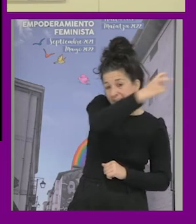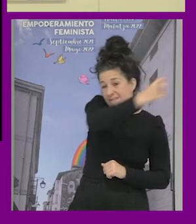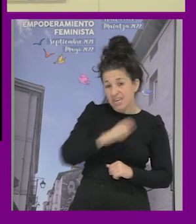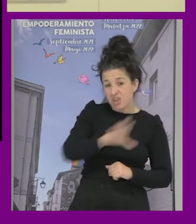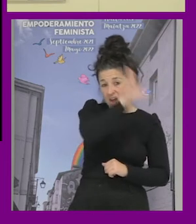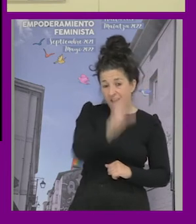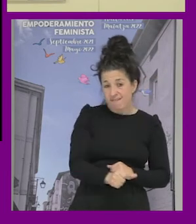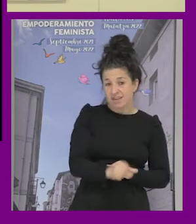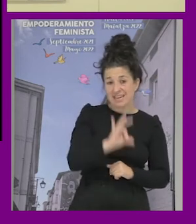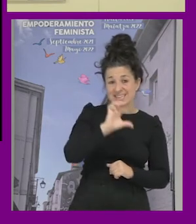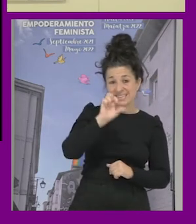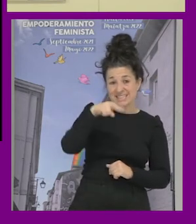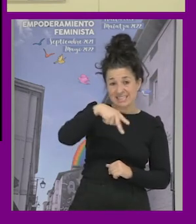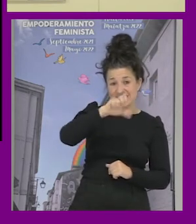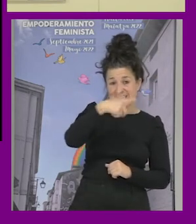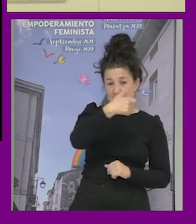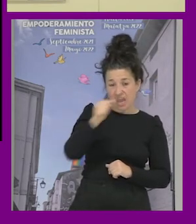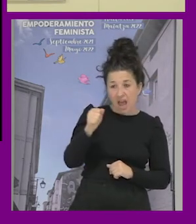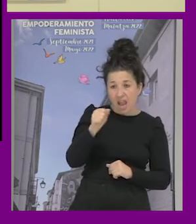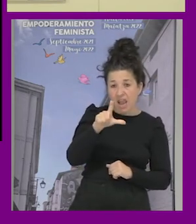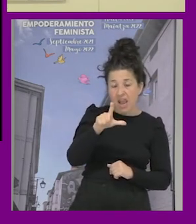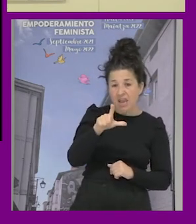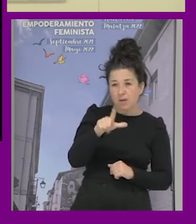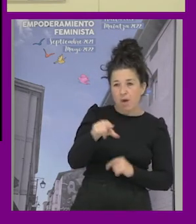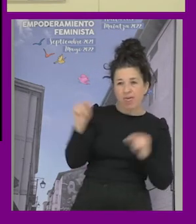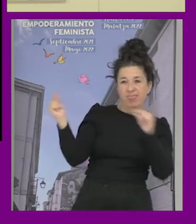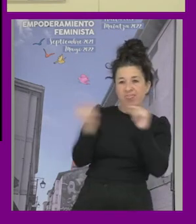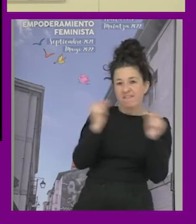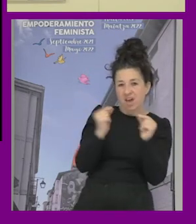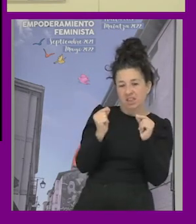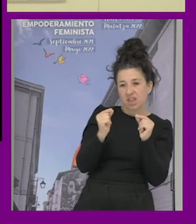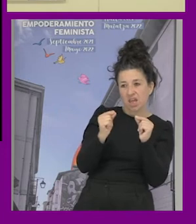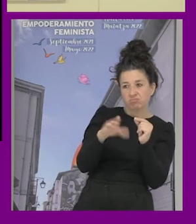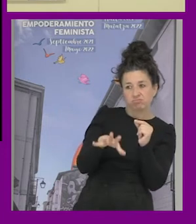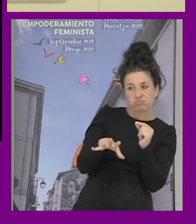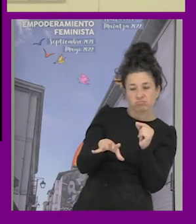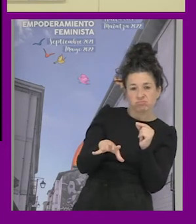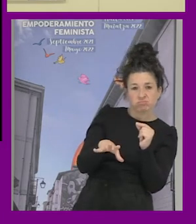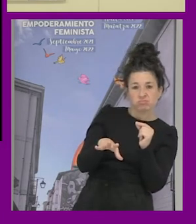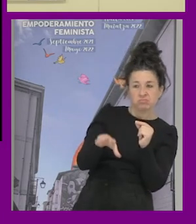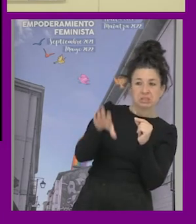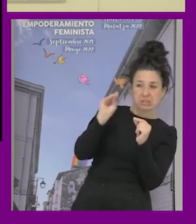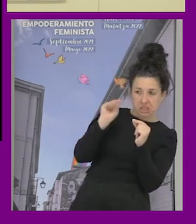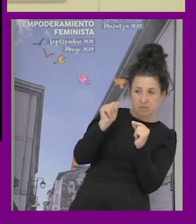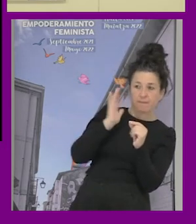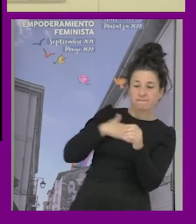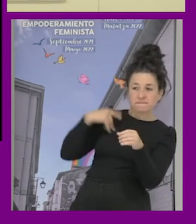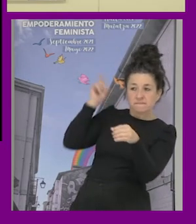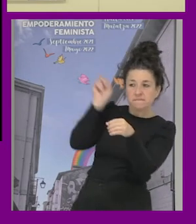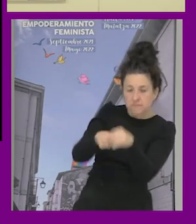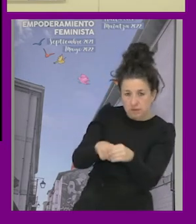que apenas estaba entendiendo el debate pero quería intervenir cuya experiencia no era de alguien